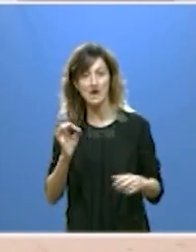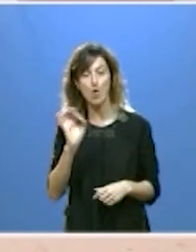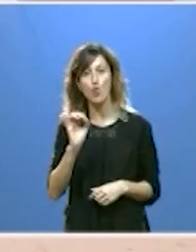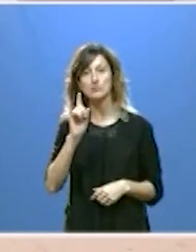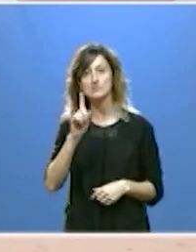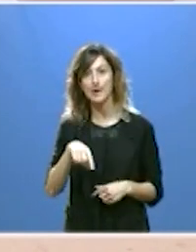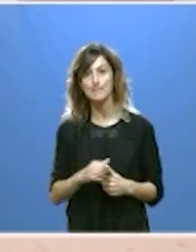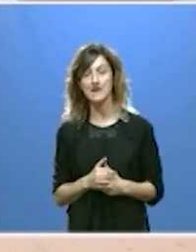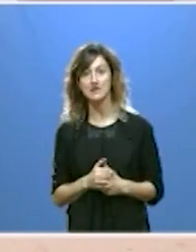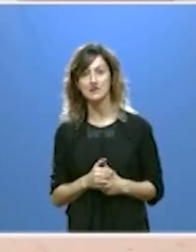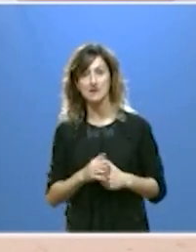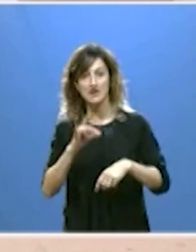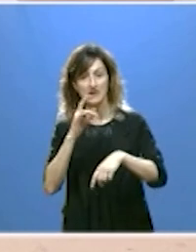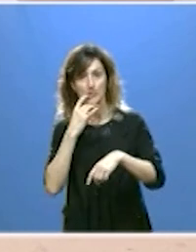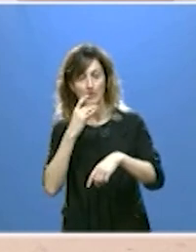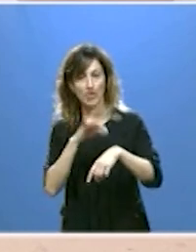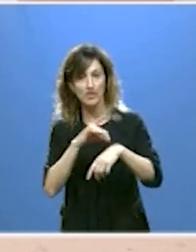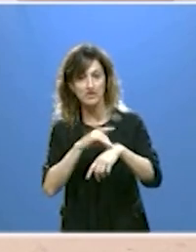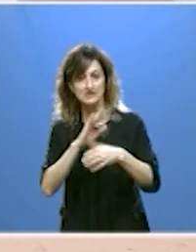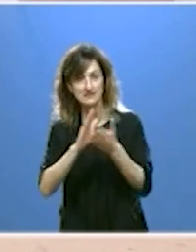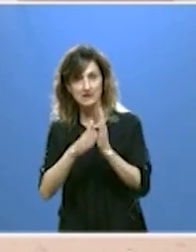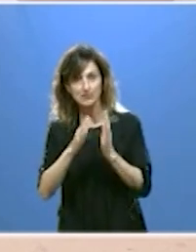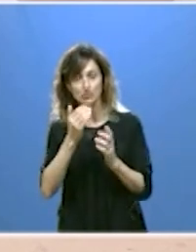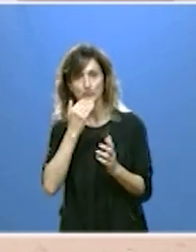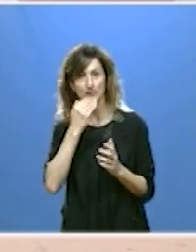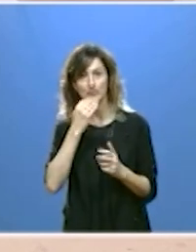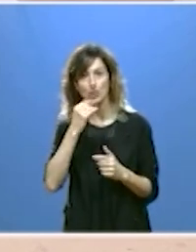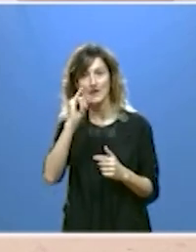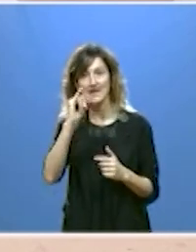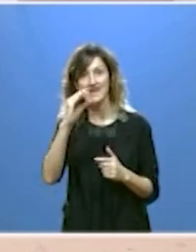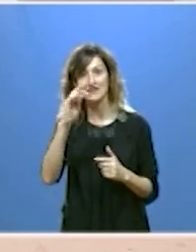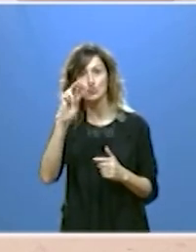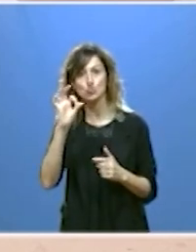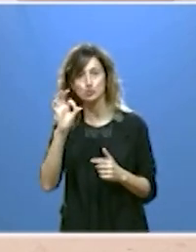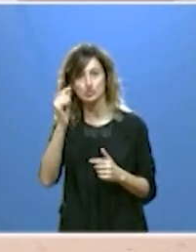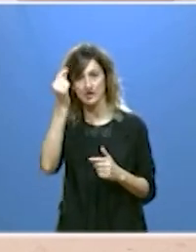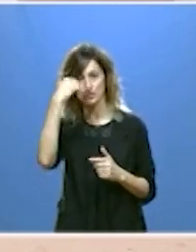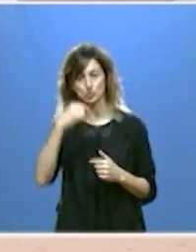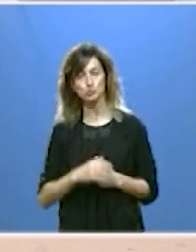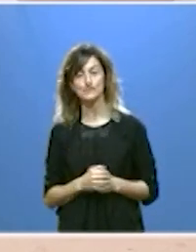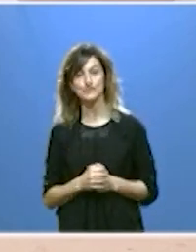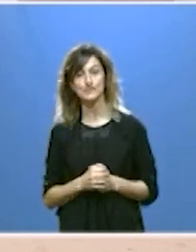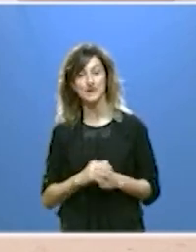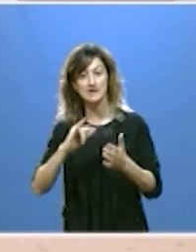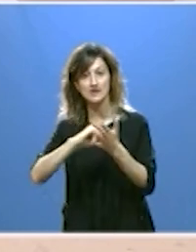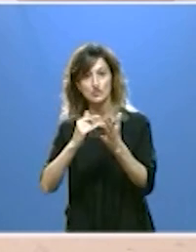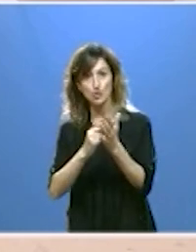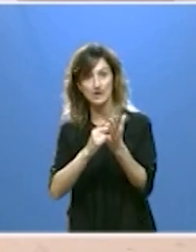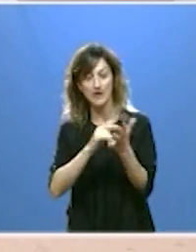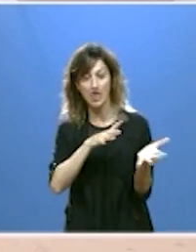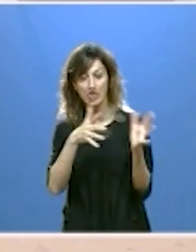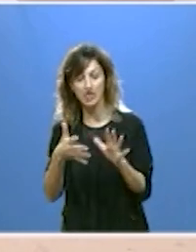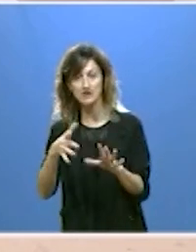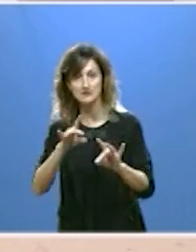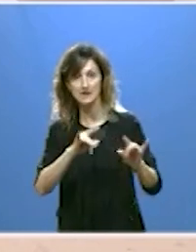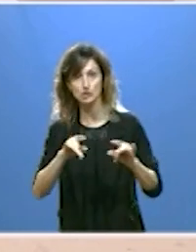tratamientos de dolencias o patologías como el ictus queremos aplicar la tecnología en nuestro territorio a